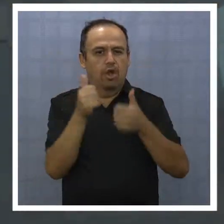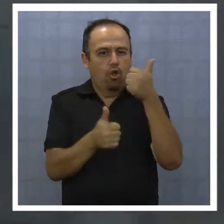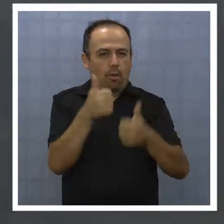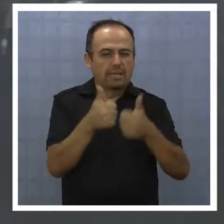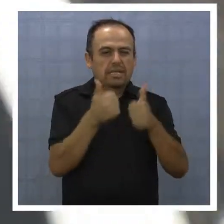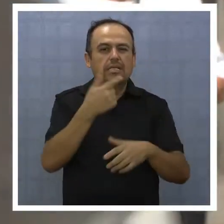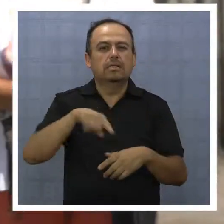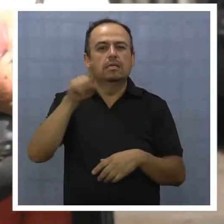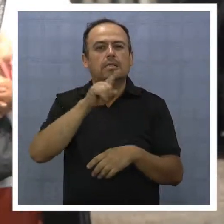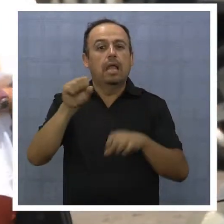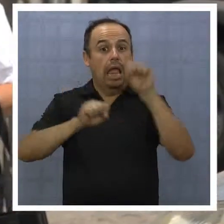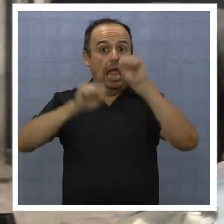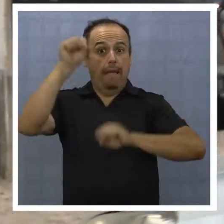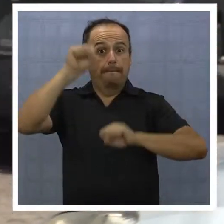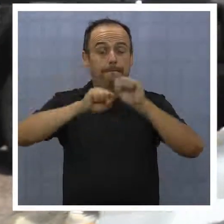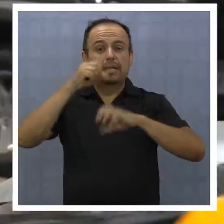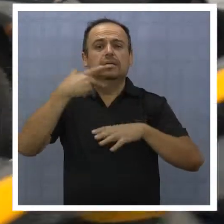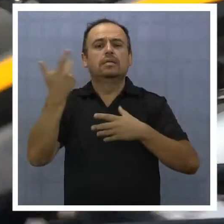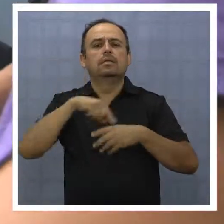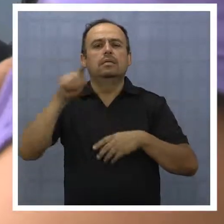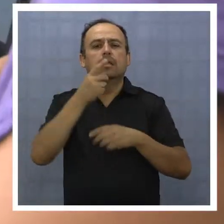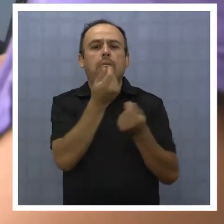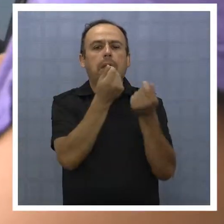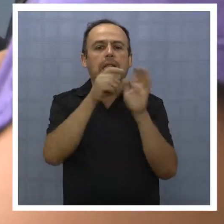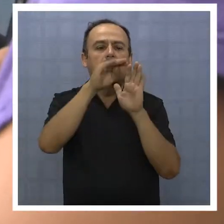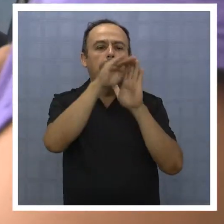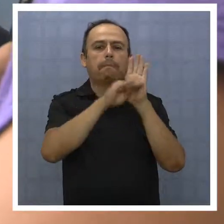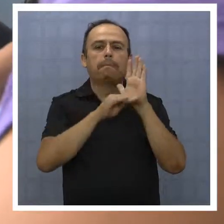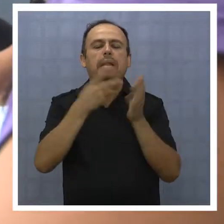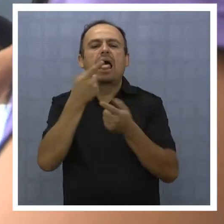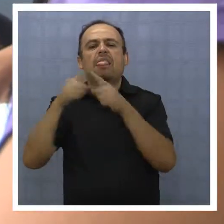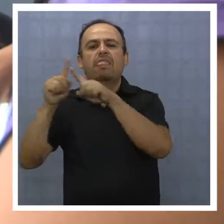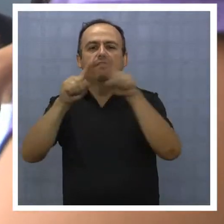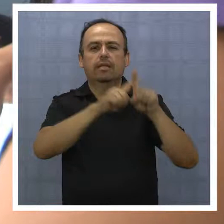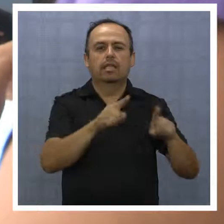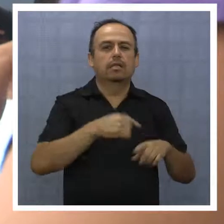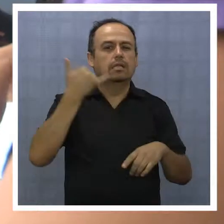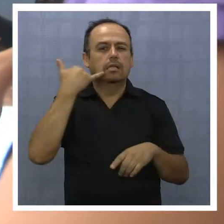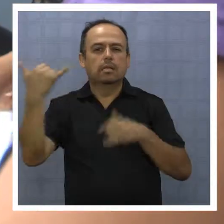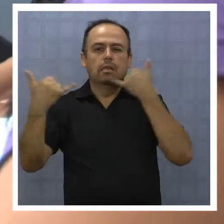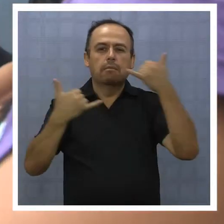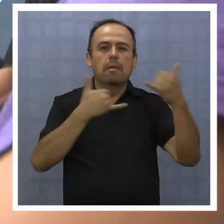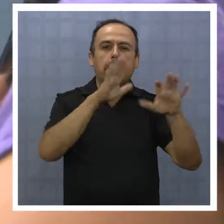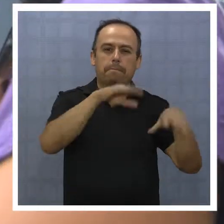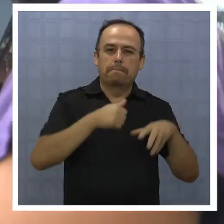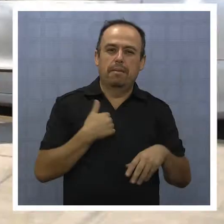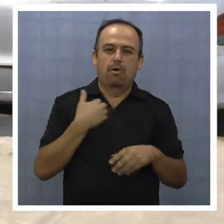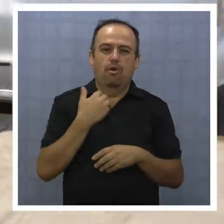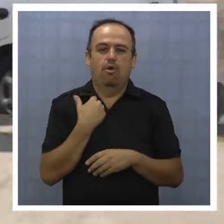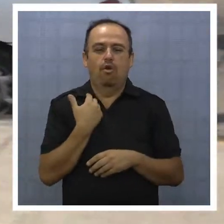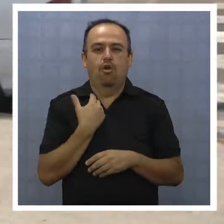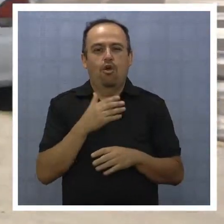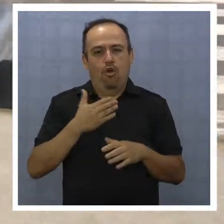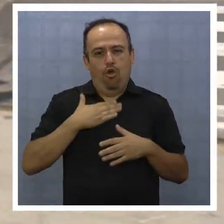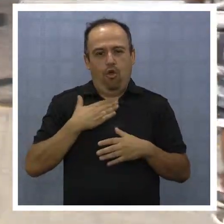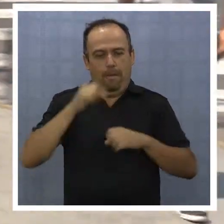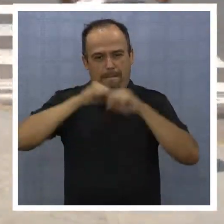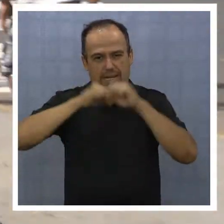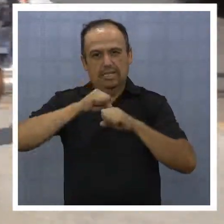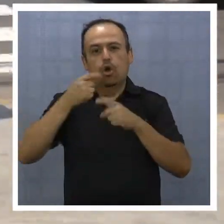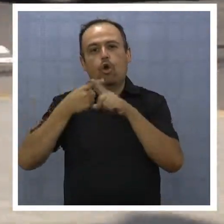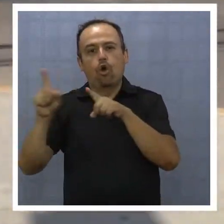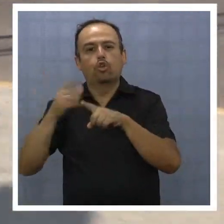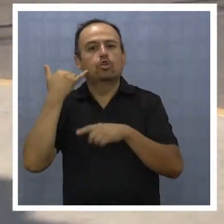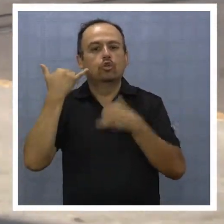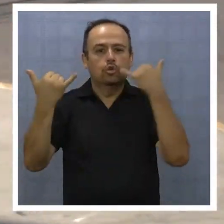fin de que las empresas no ofrezcan planes con precios distintos entre las llamadas a teléfonos de la misma firma, a celulares de otras compañías,